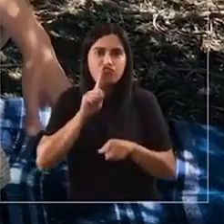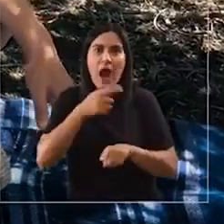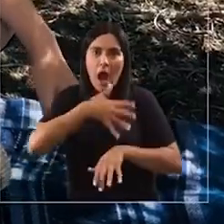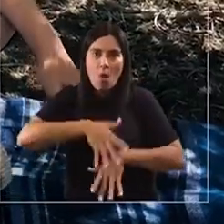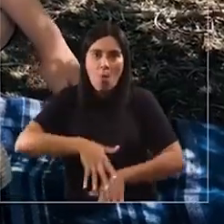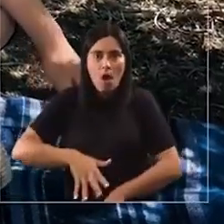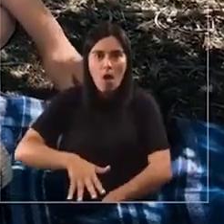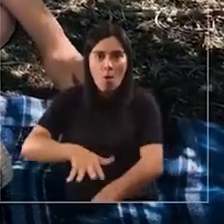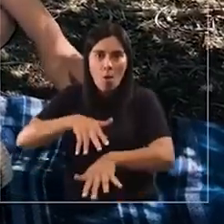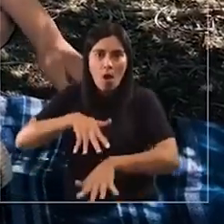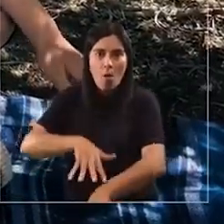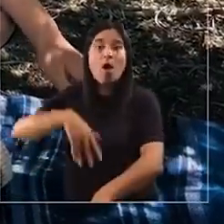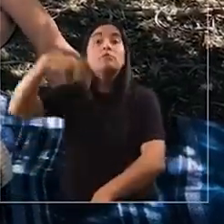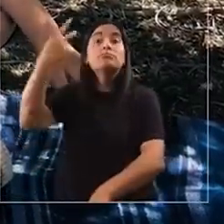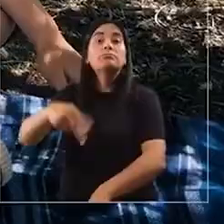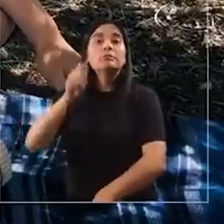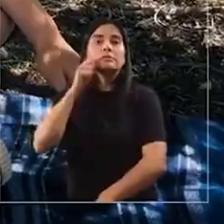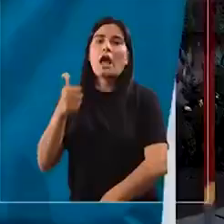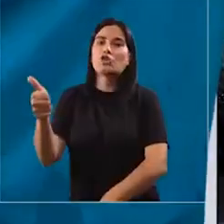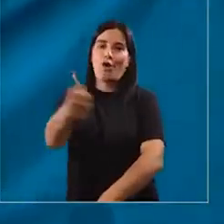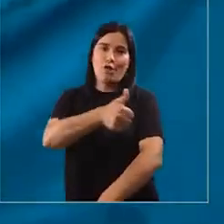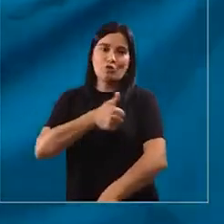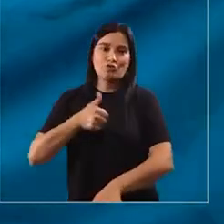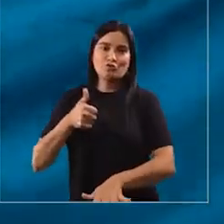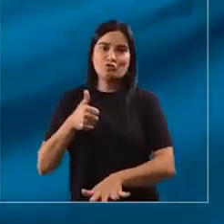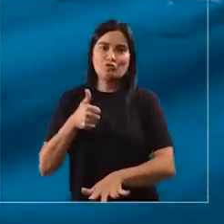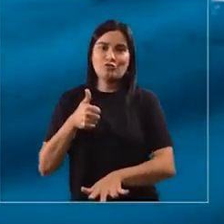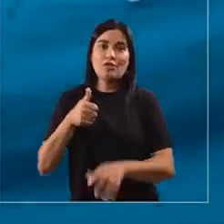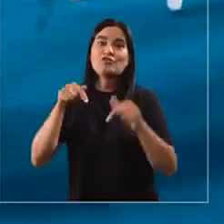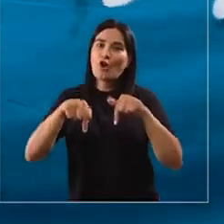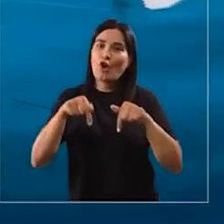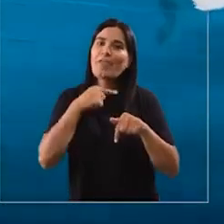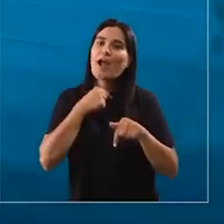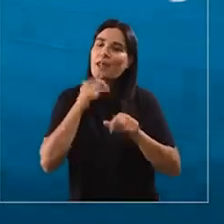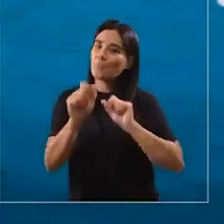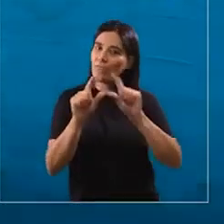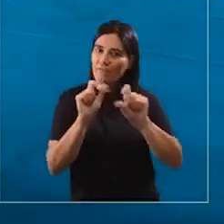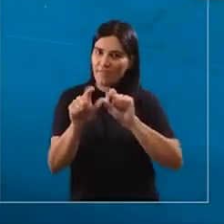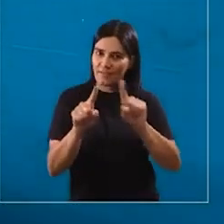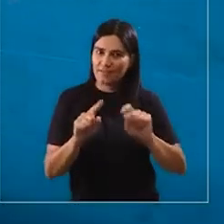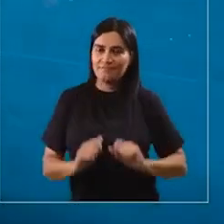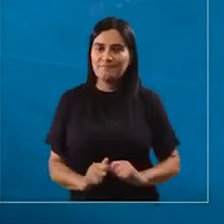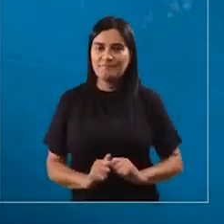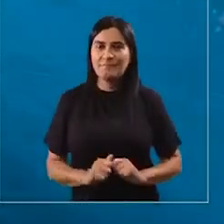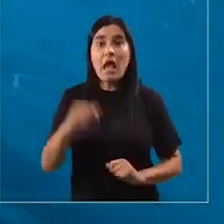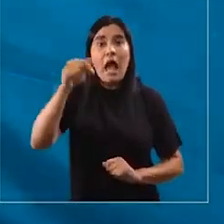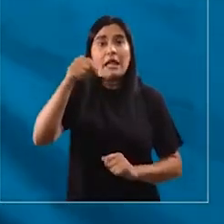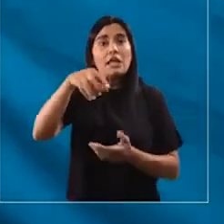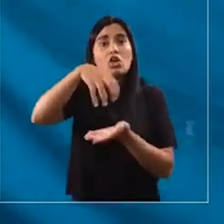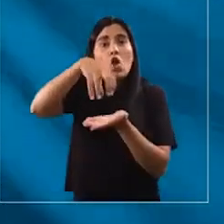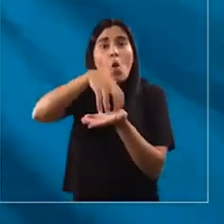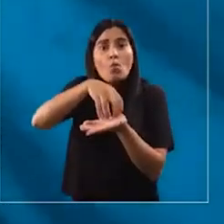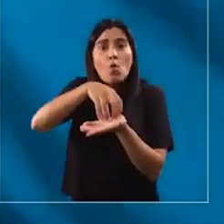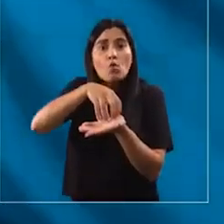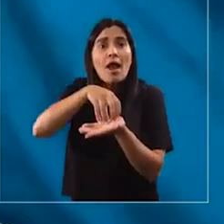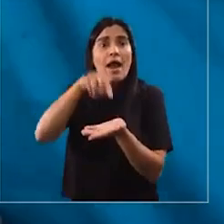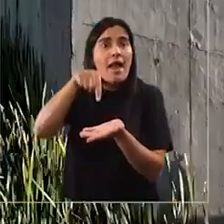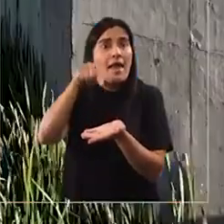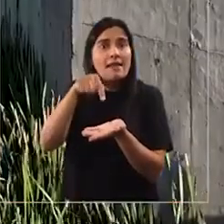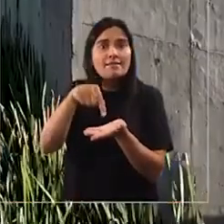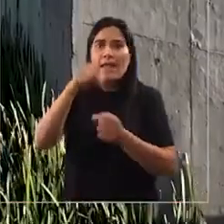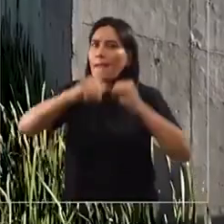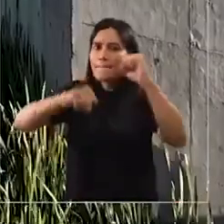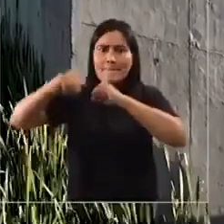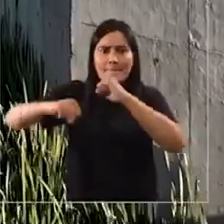acuífero que nos pertenece a todos y es lo que hoy queremos defender. Estamos en una comuna que es el